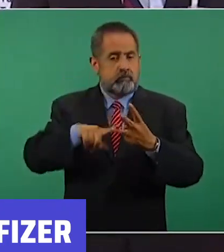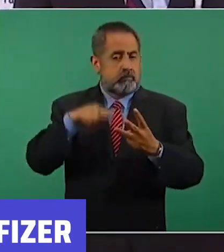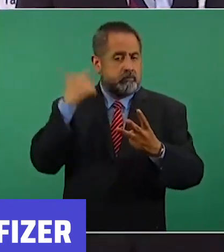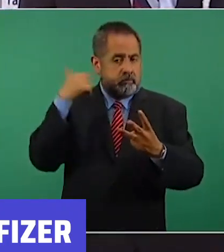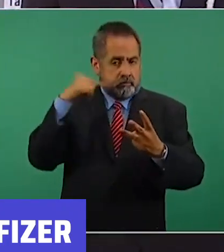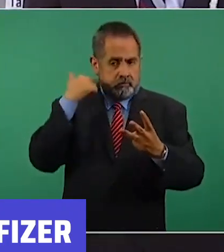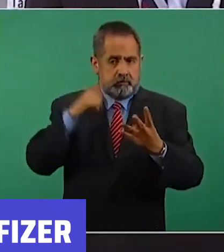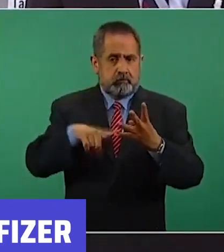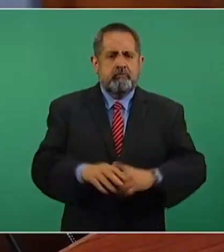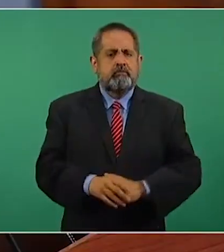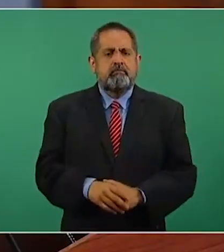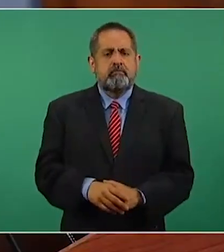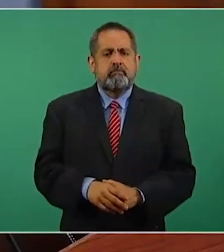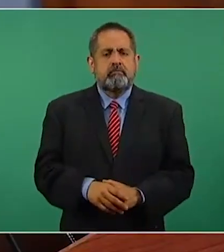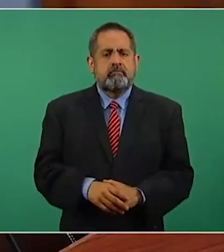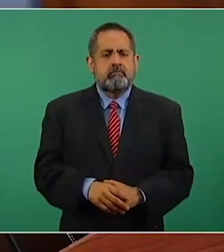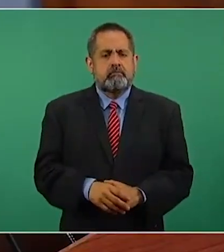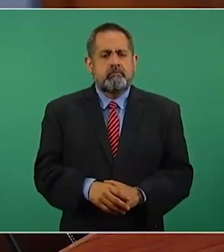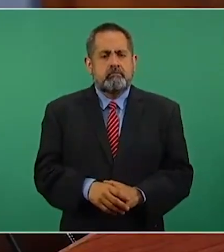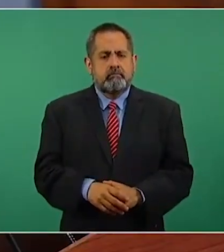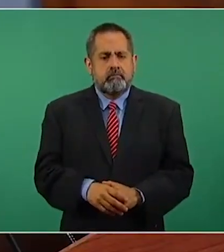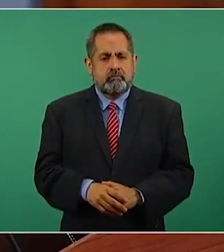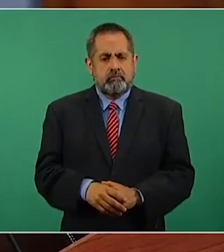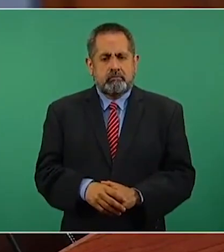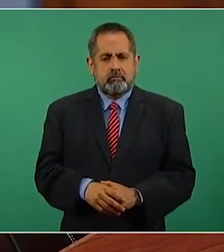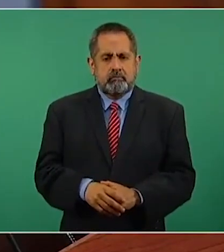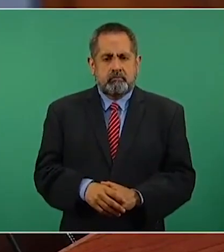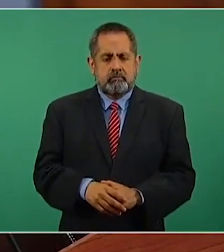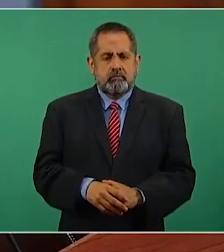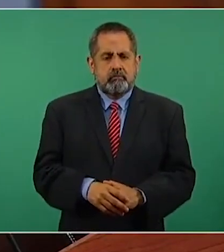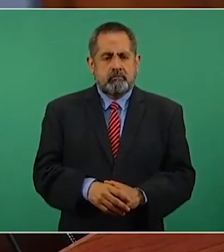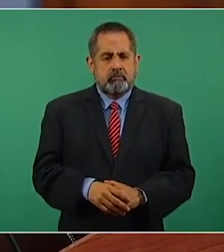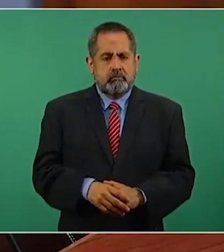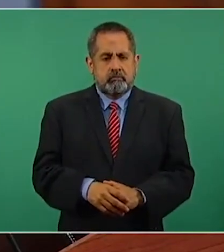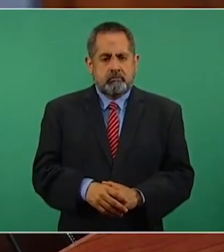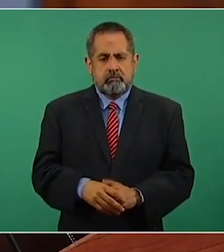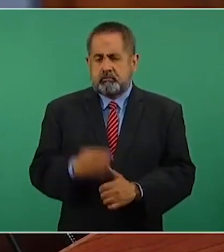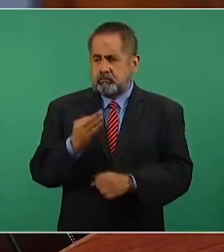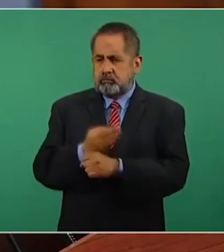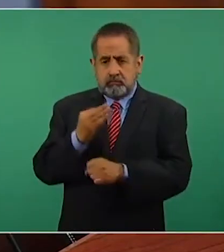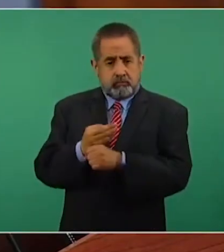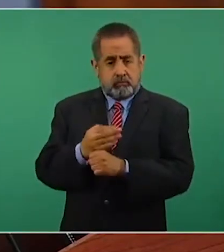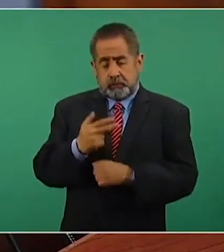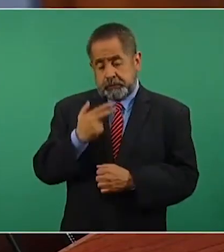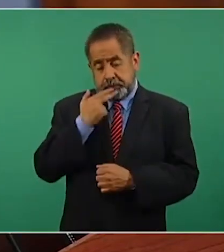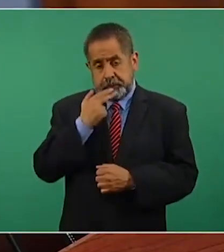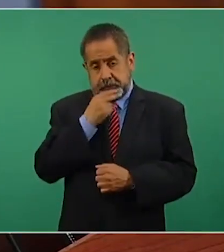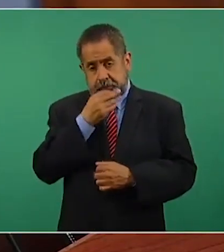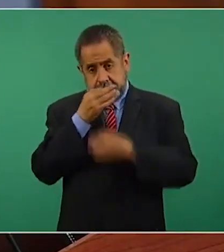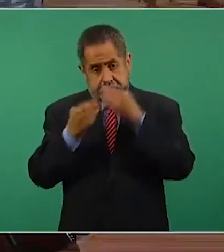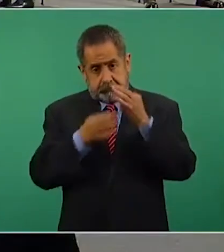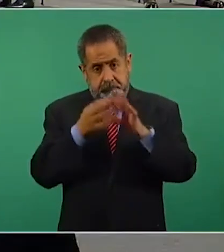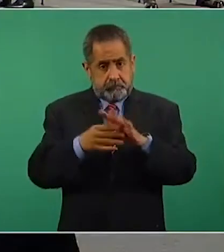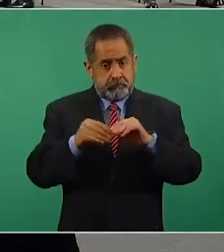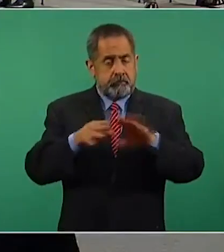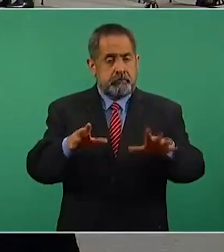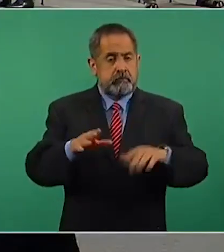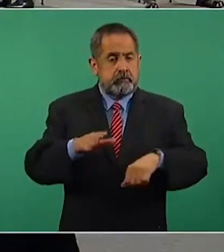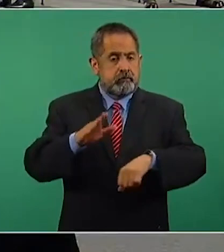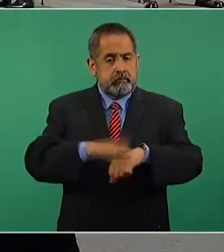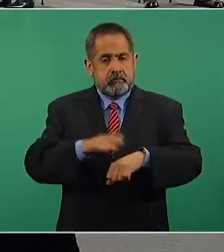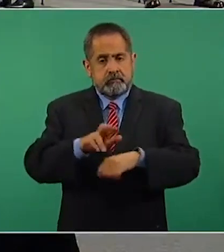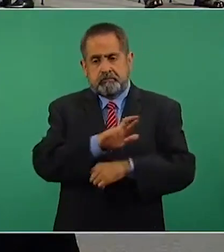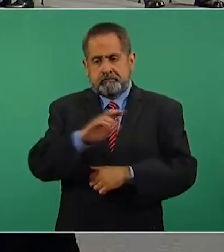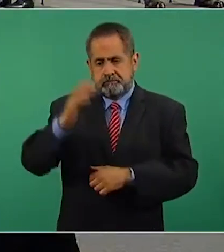Guadalajara y Querétaro. Es oportuno hacer un